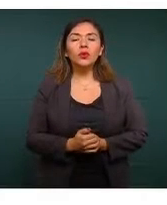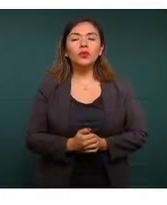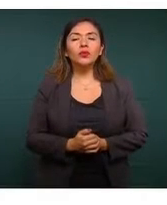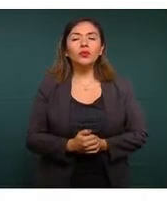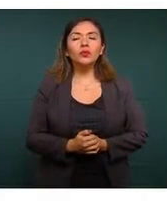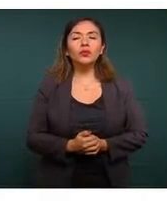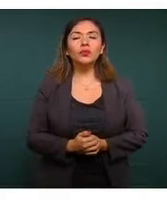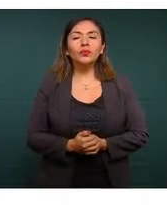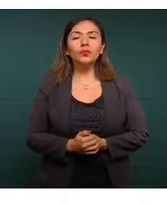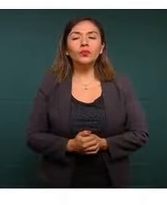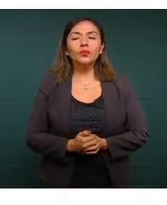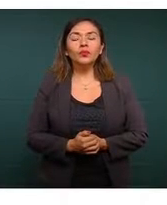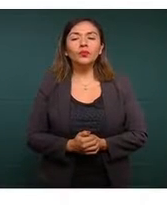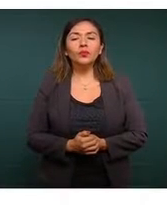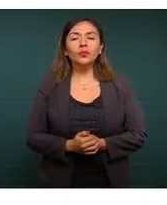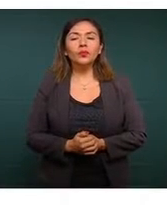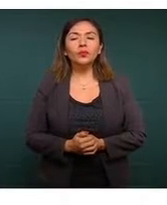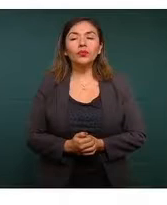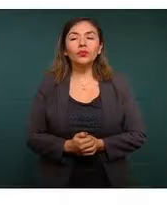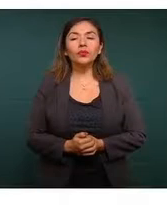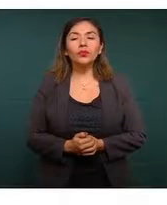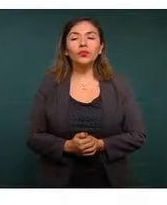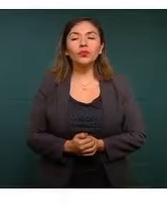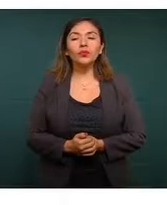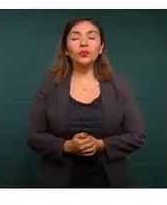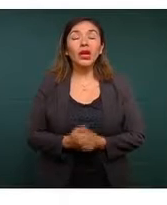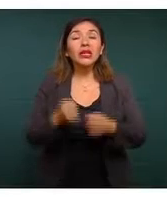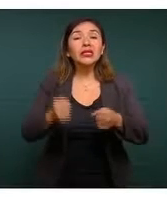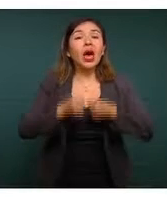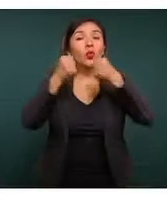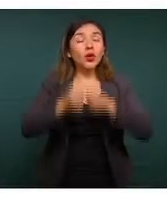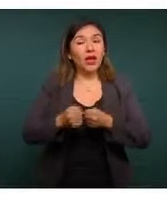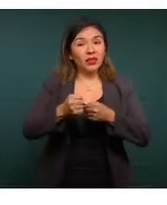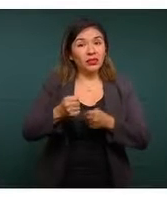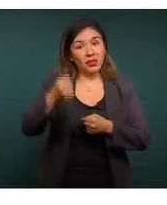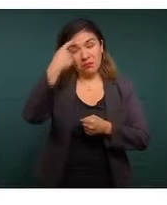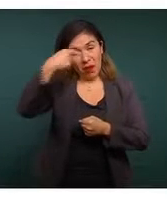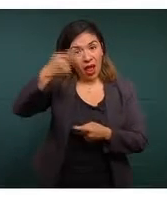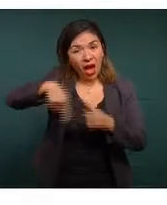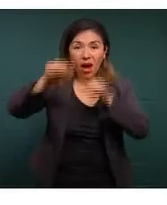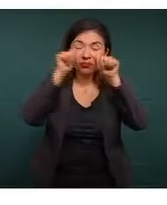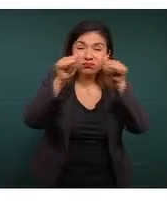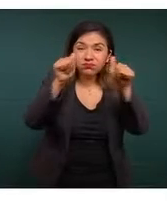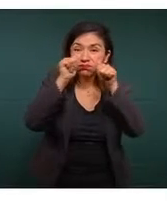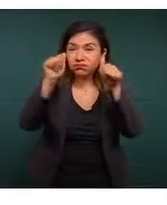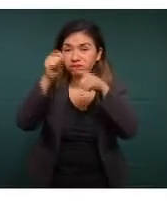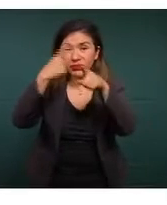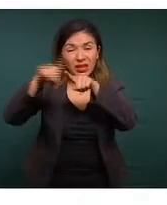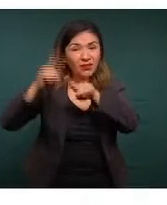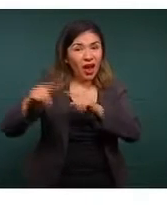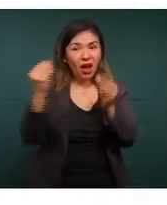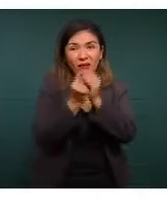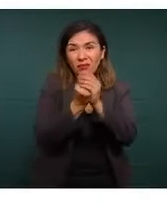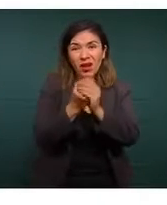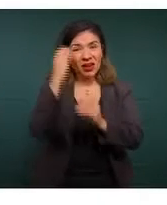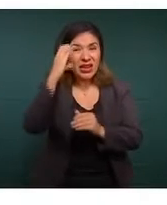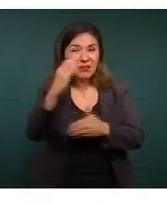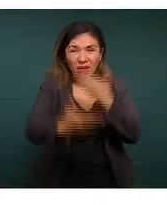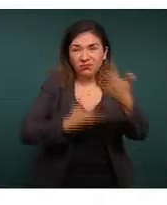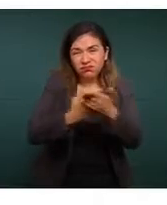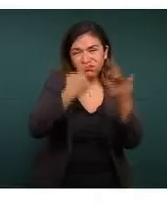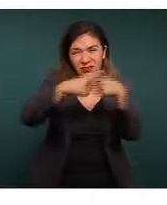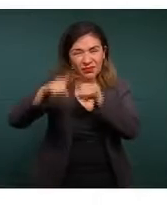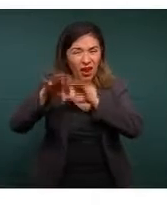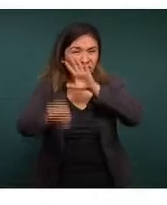La que sigue, por favor. En cuanto a la seguridad pública para atender esta parte de la presencia